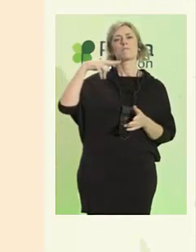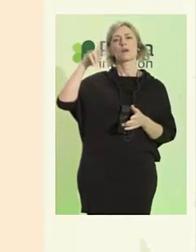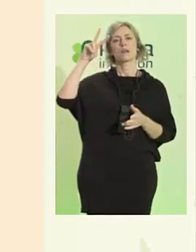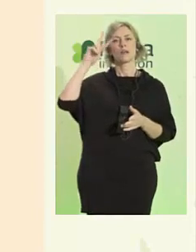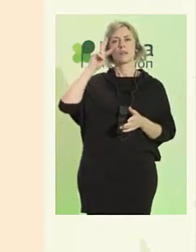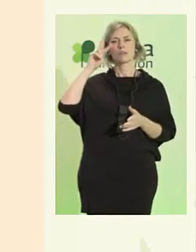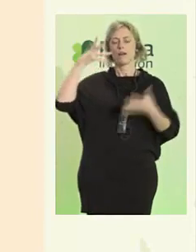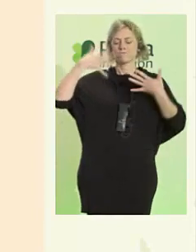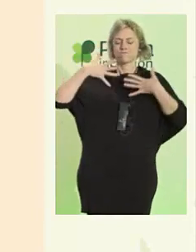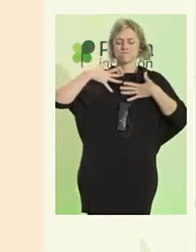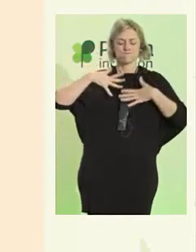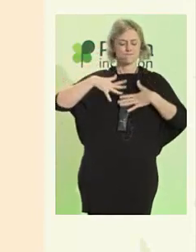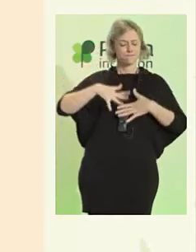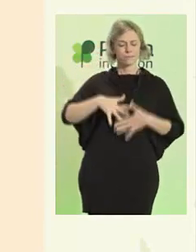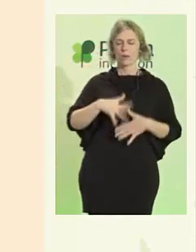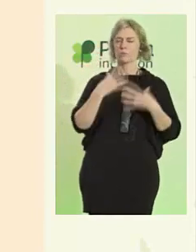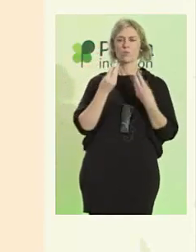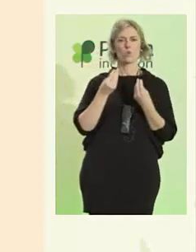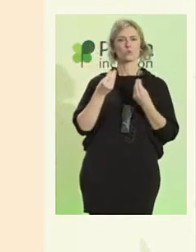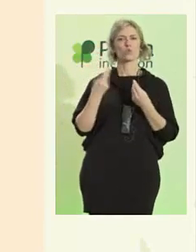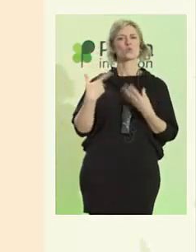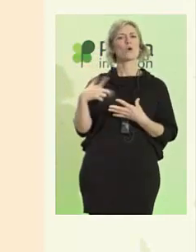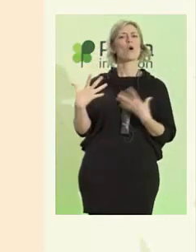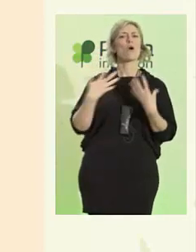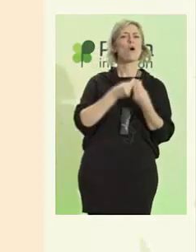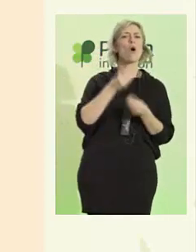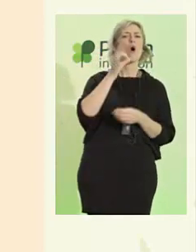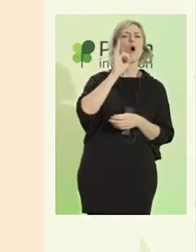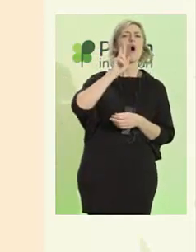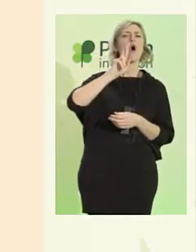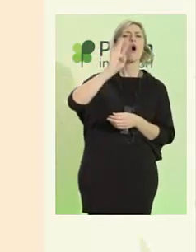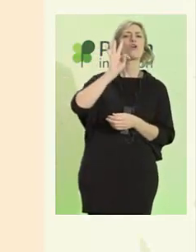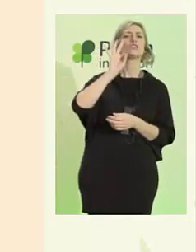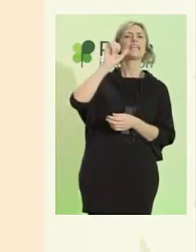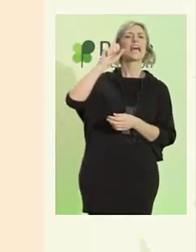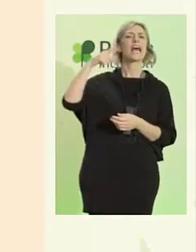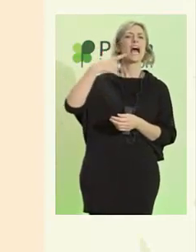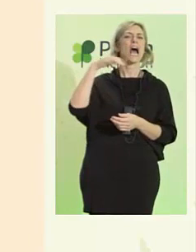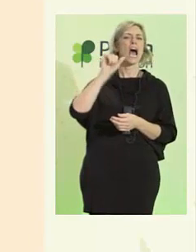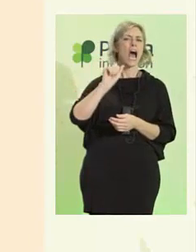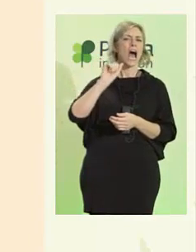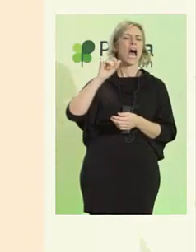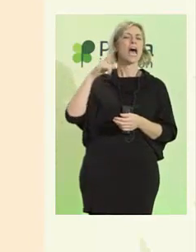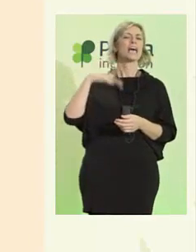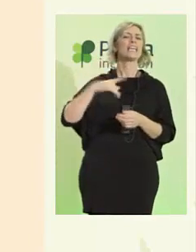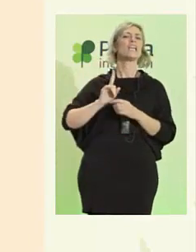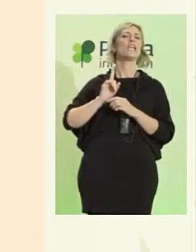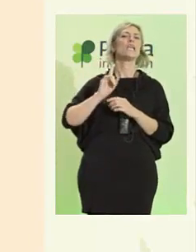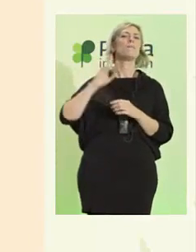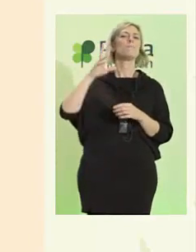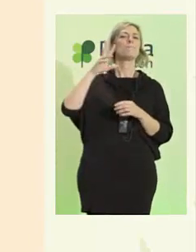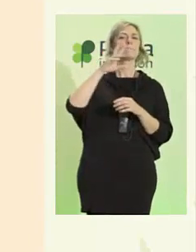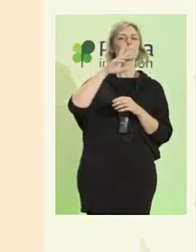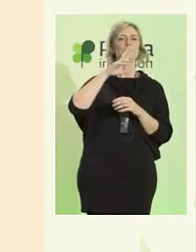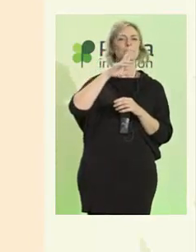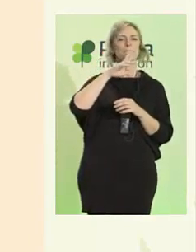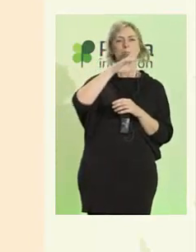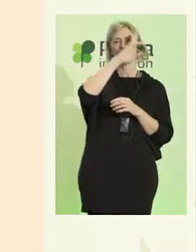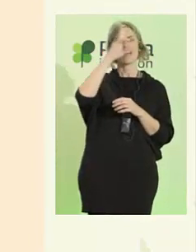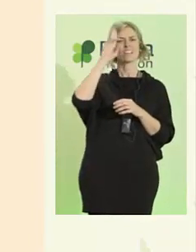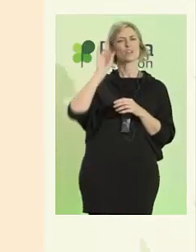Estuve con Néstor Ortega en un retiro en el norte de Madrid, un retiro inclusivo